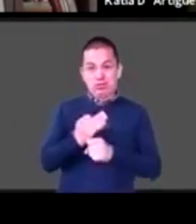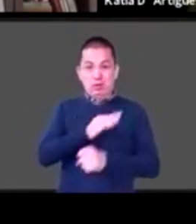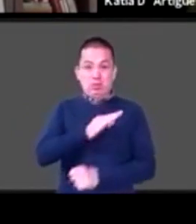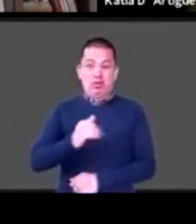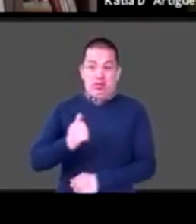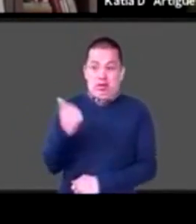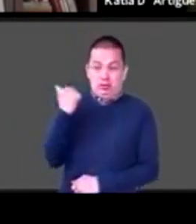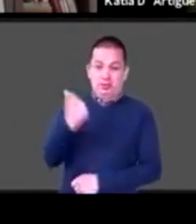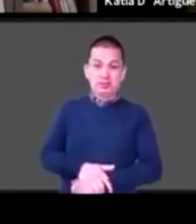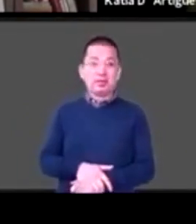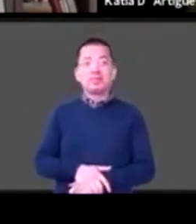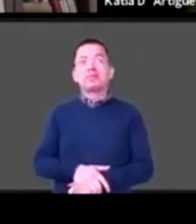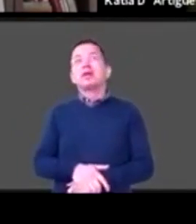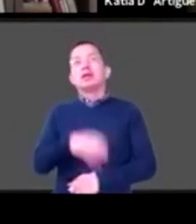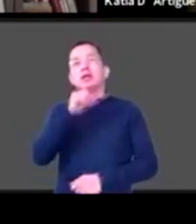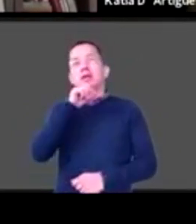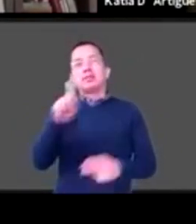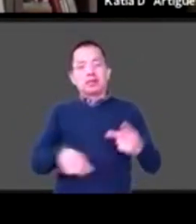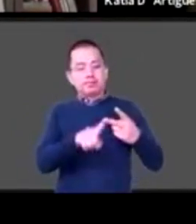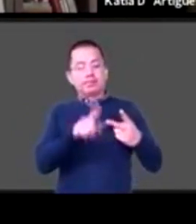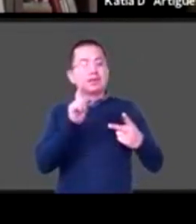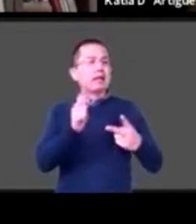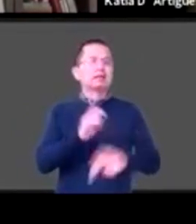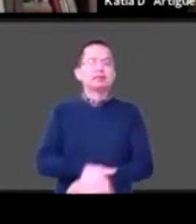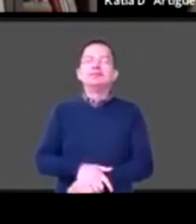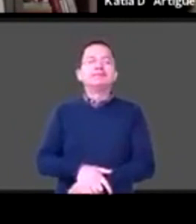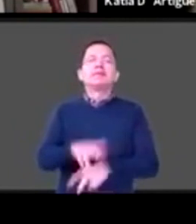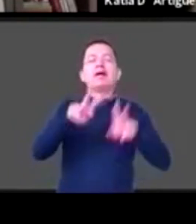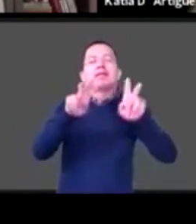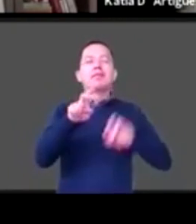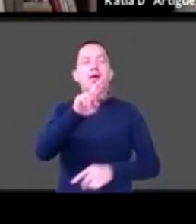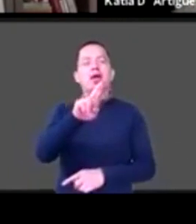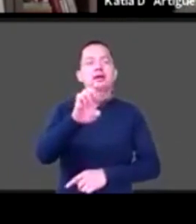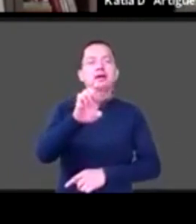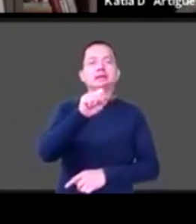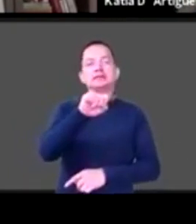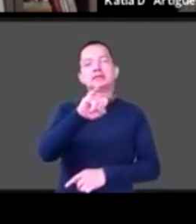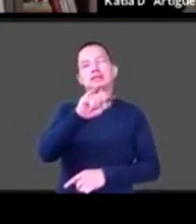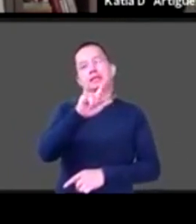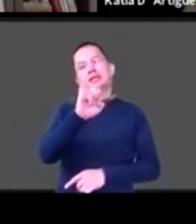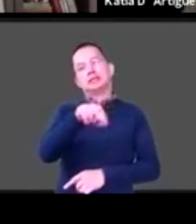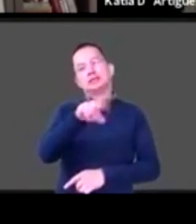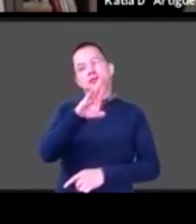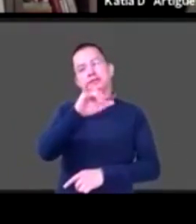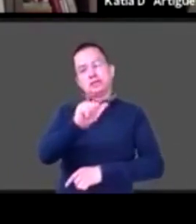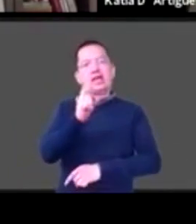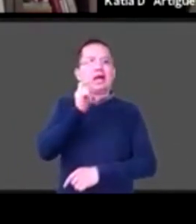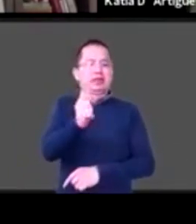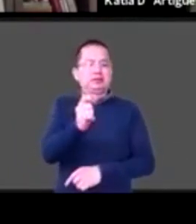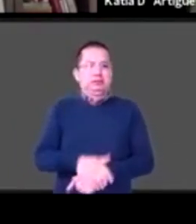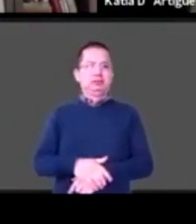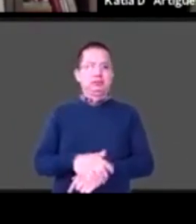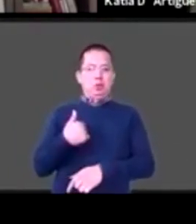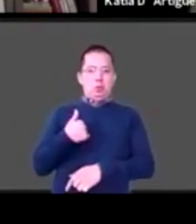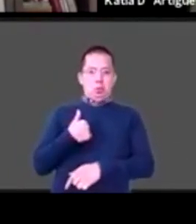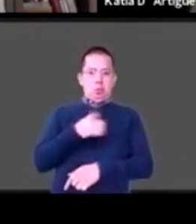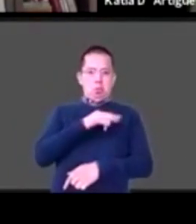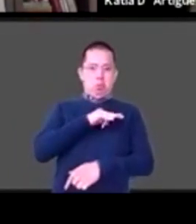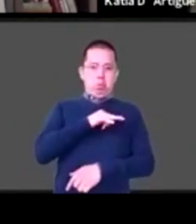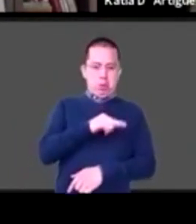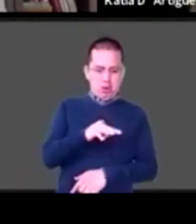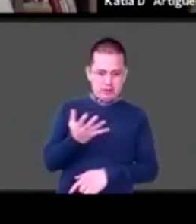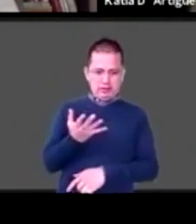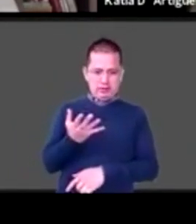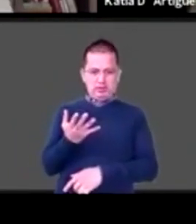resiliencia de esta capacidad de mirar y yo con eso terminaría en lo que puedo decir el día de hoy